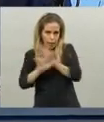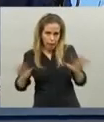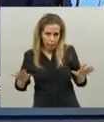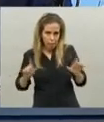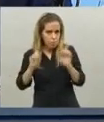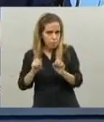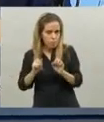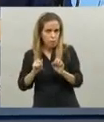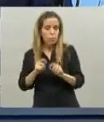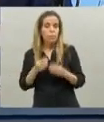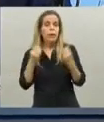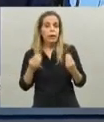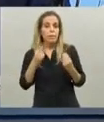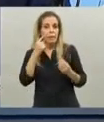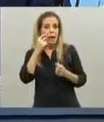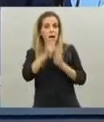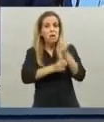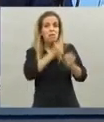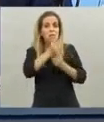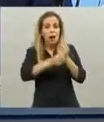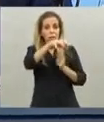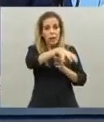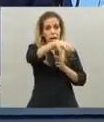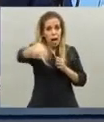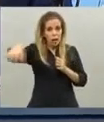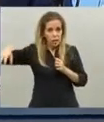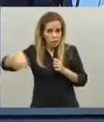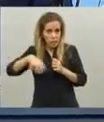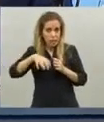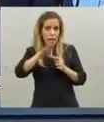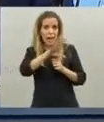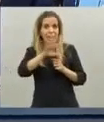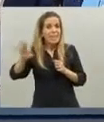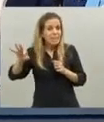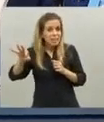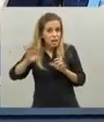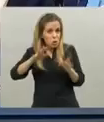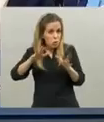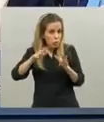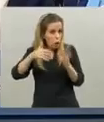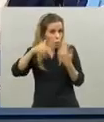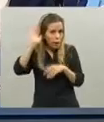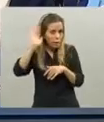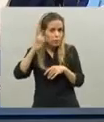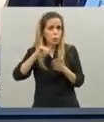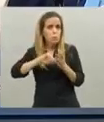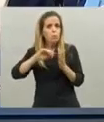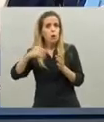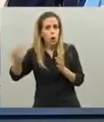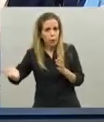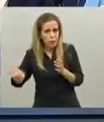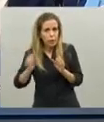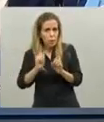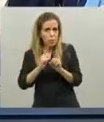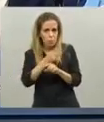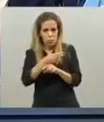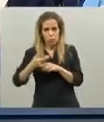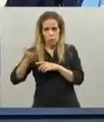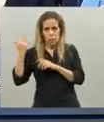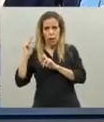las industrias que tenemos más de 500 industrias en la provincia de Buenos Aires lo anunciamos la vez pasada lo hemos hecho